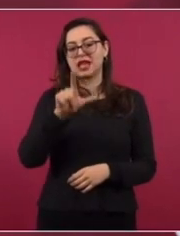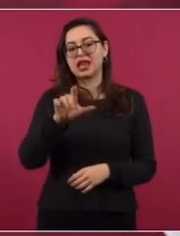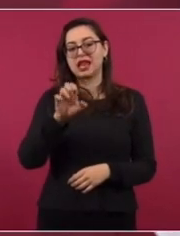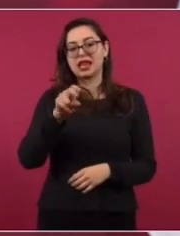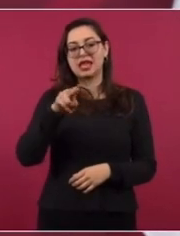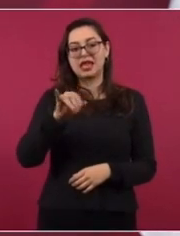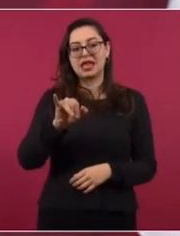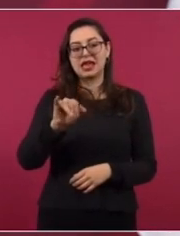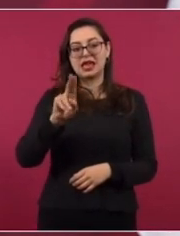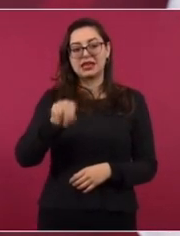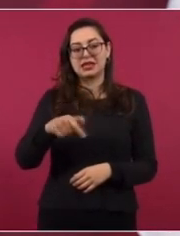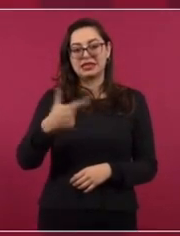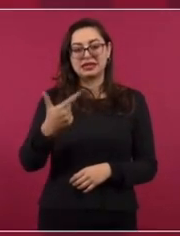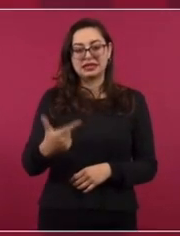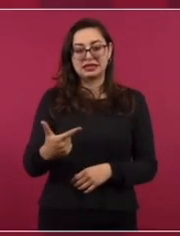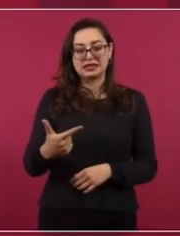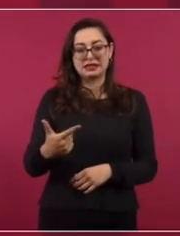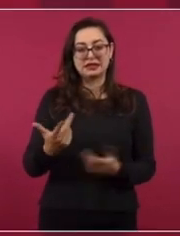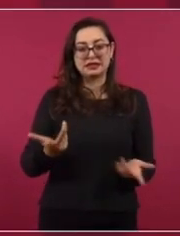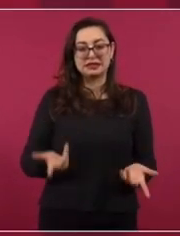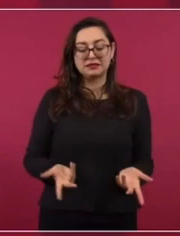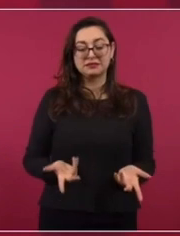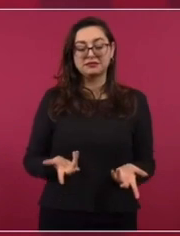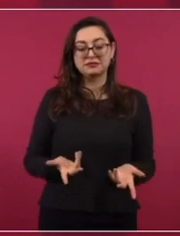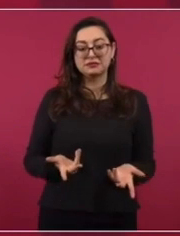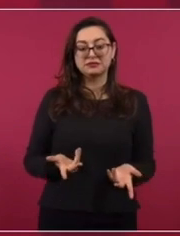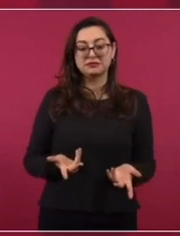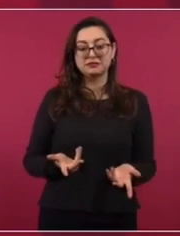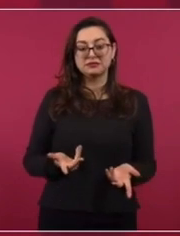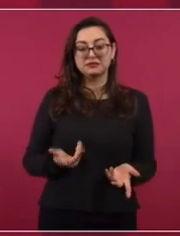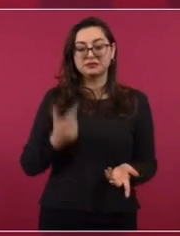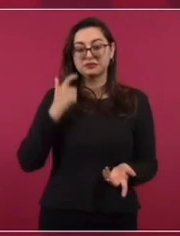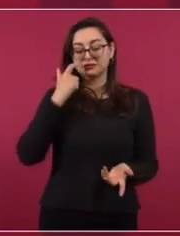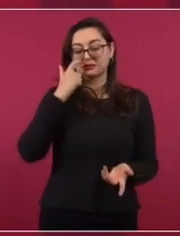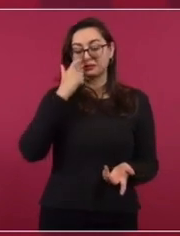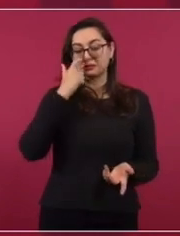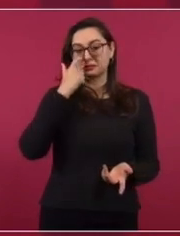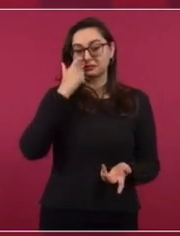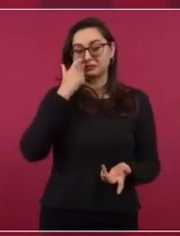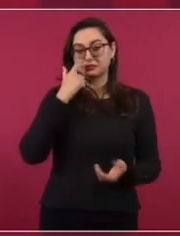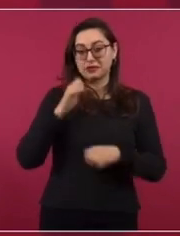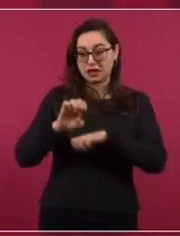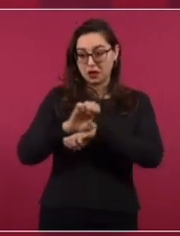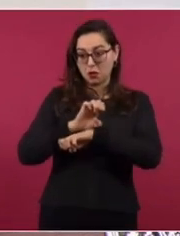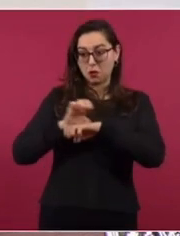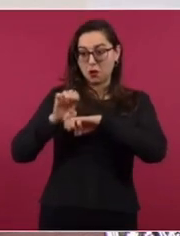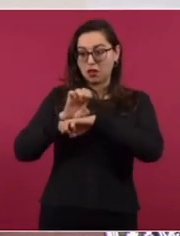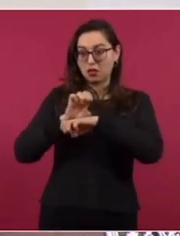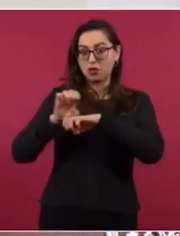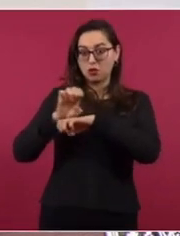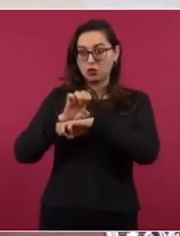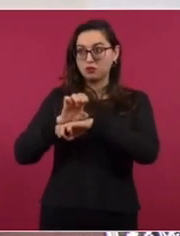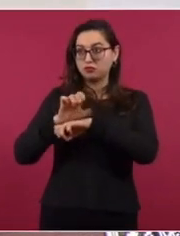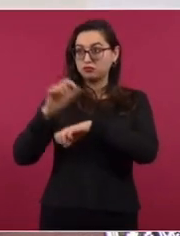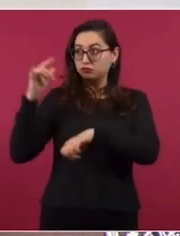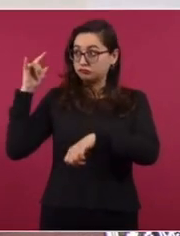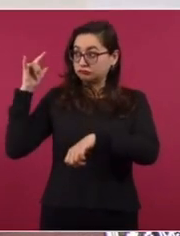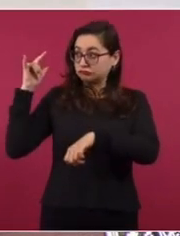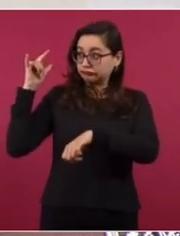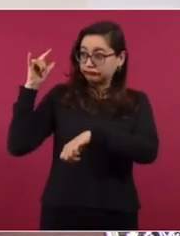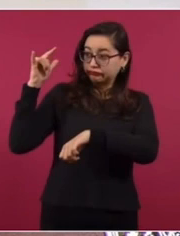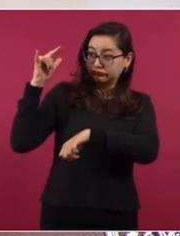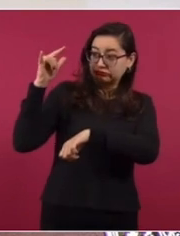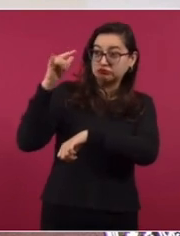prohibió que usáramos Tenemos el Ecuador, el espacio aéreo del